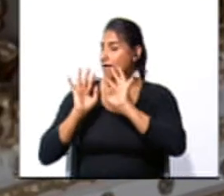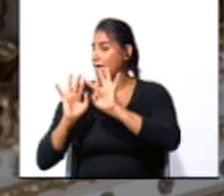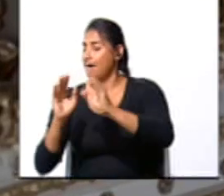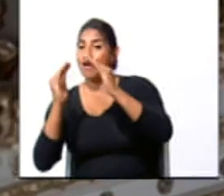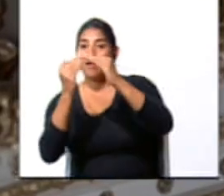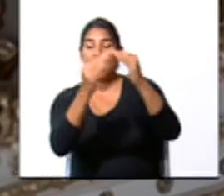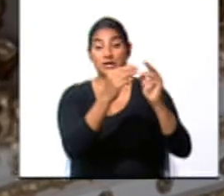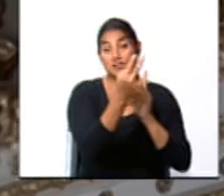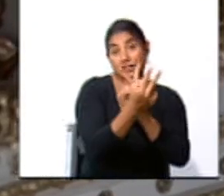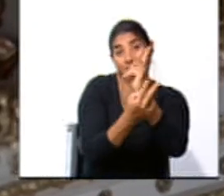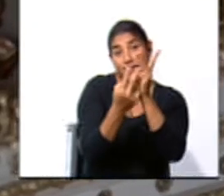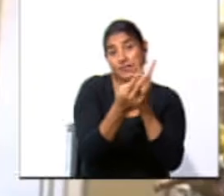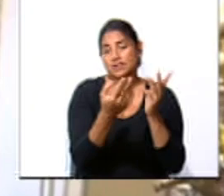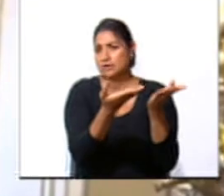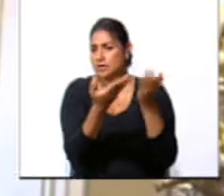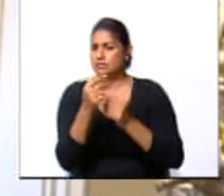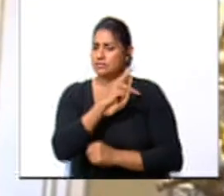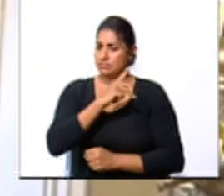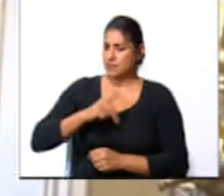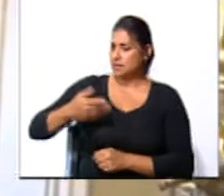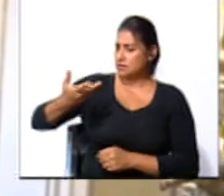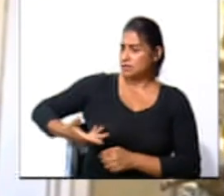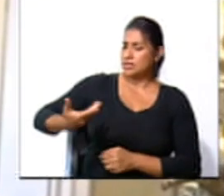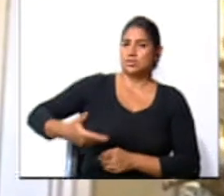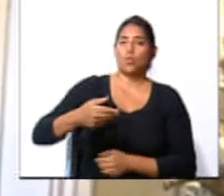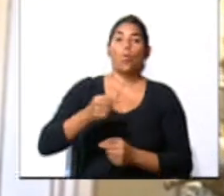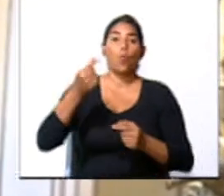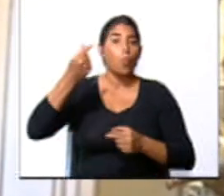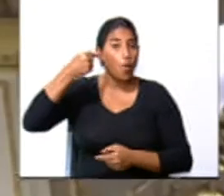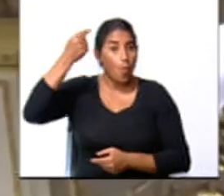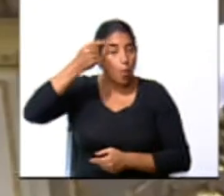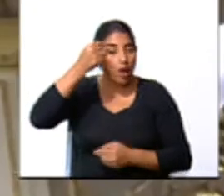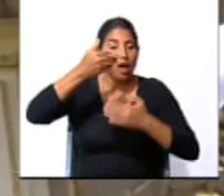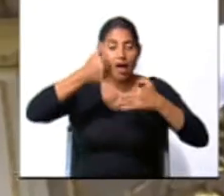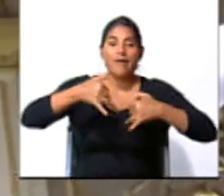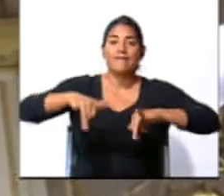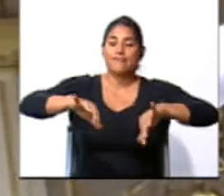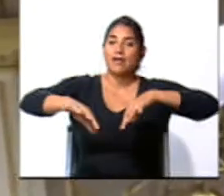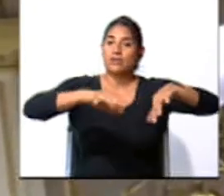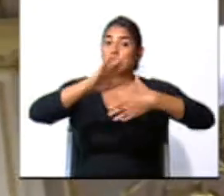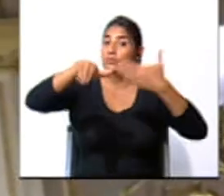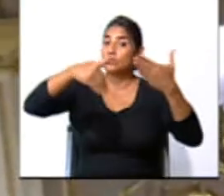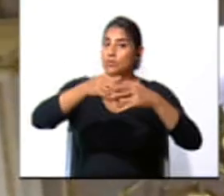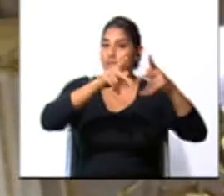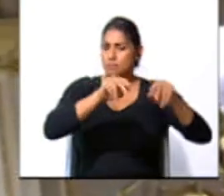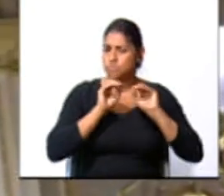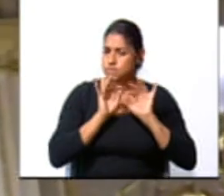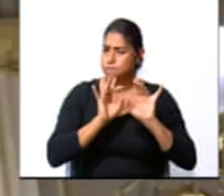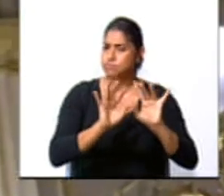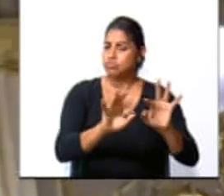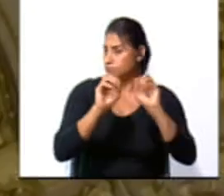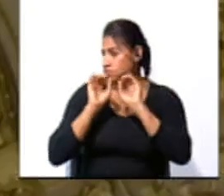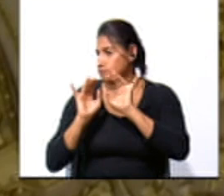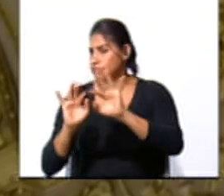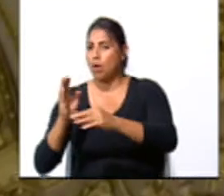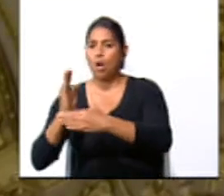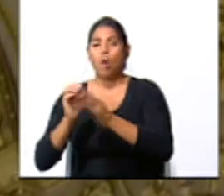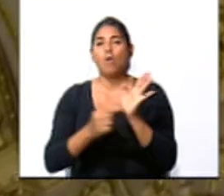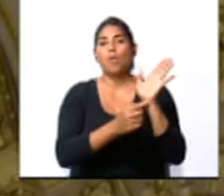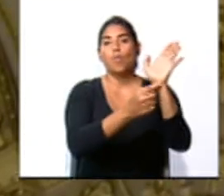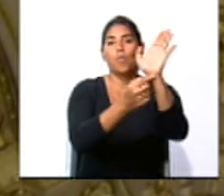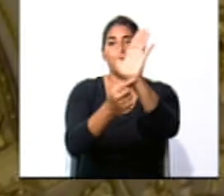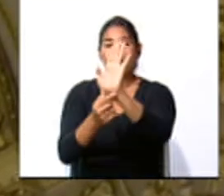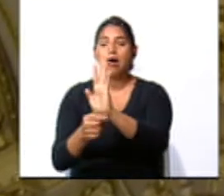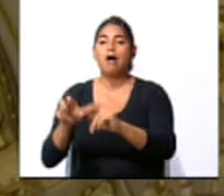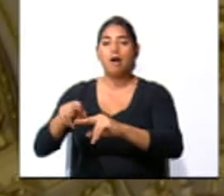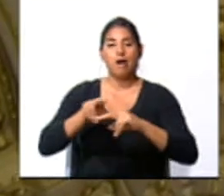casa de visitas de estado, la casa de los eventos que permitan a todos los públicos costarricenses representarlos,